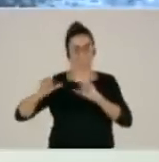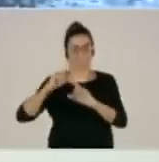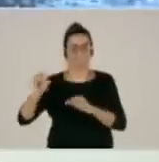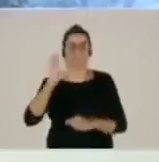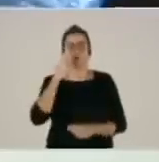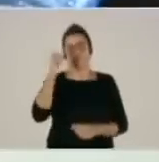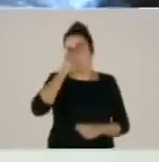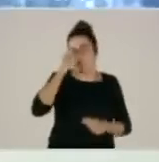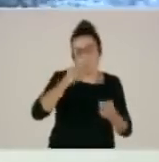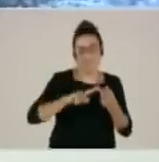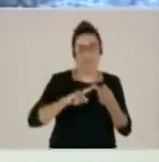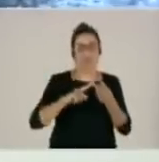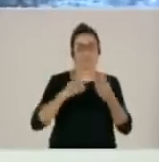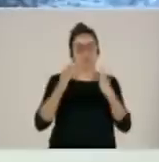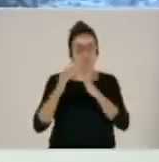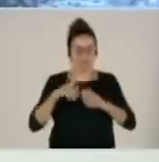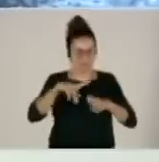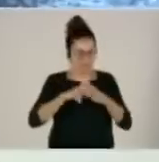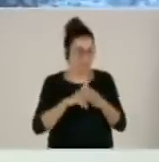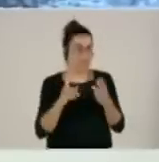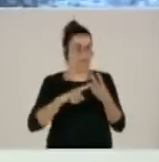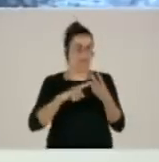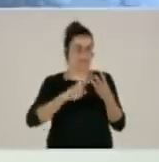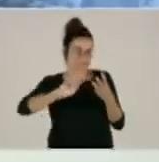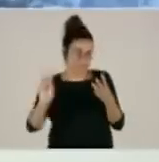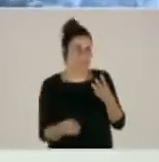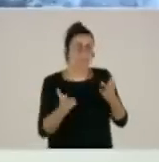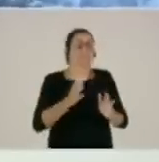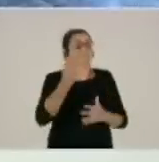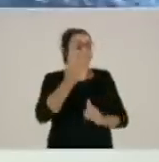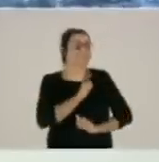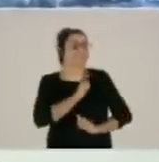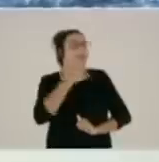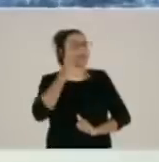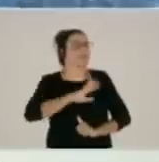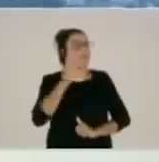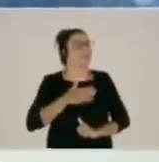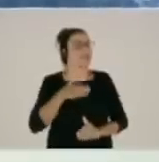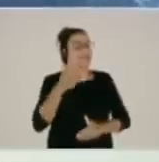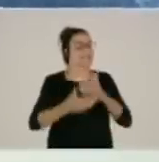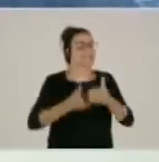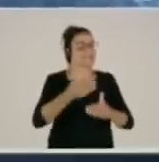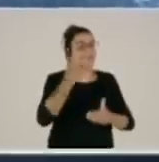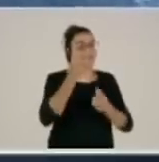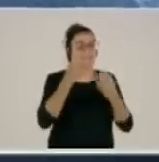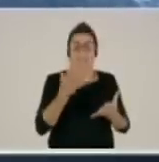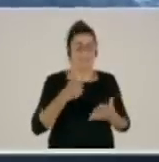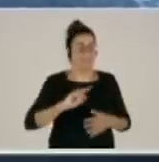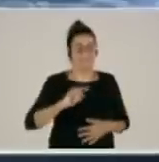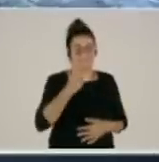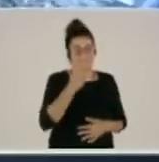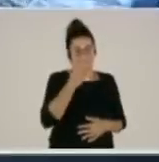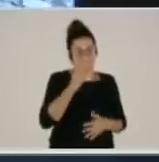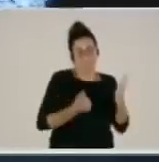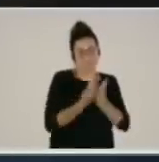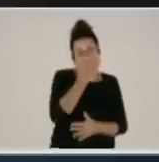son cuartos de pedro, pelados y dehesas. Tenemos que esperar la evolución de mañana, a ver la valoración a primera hora de la mañana, a ver cómo ha avanzado